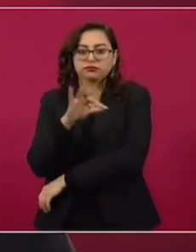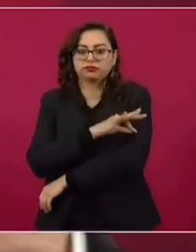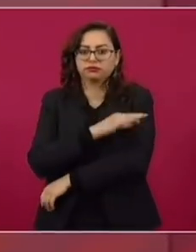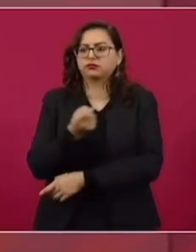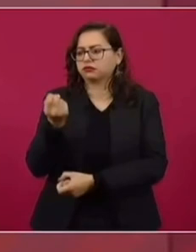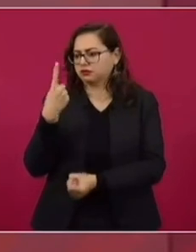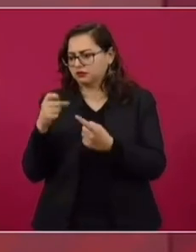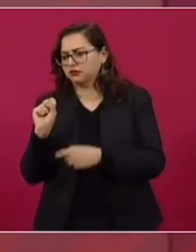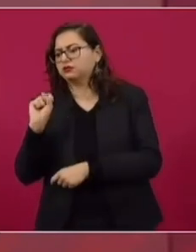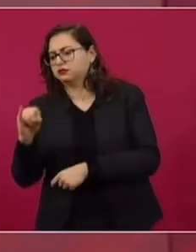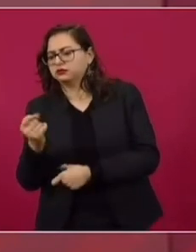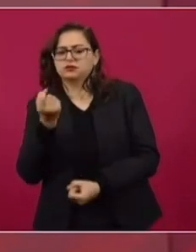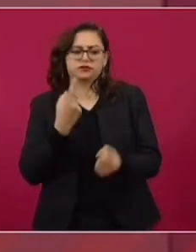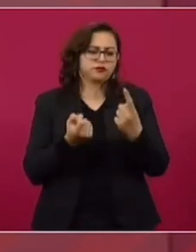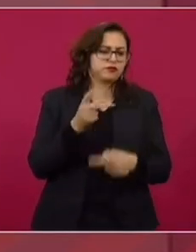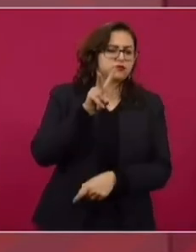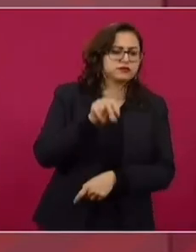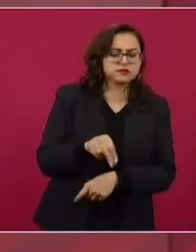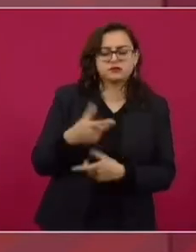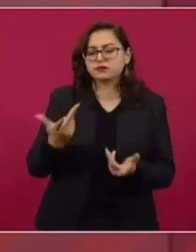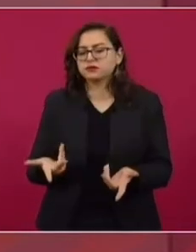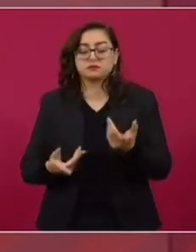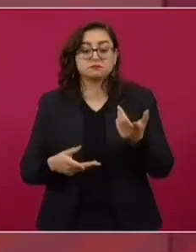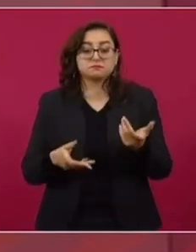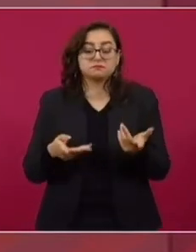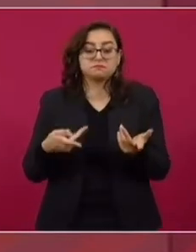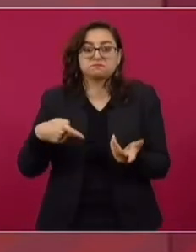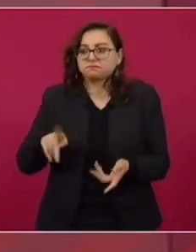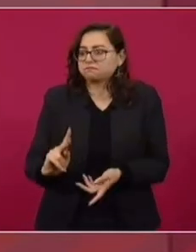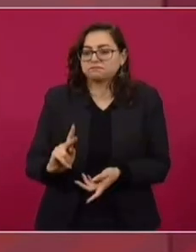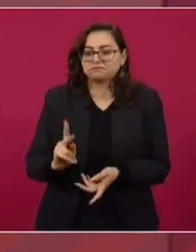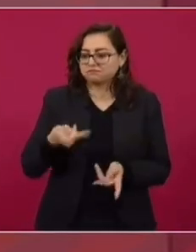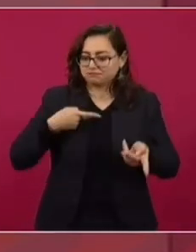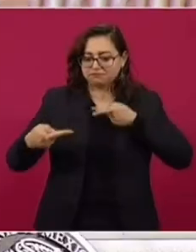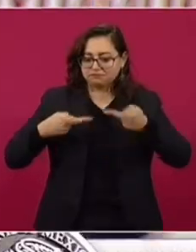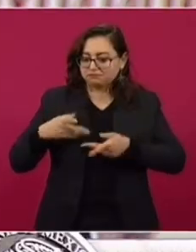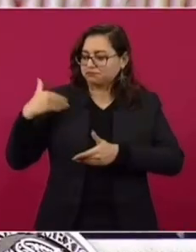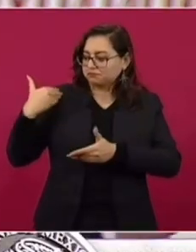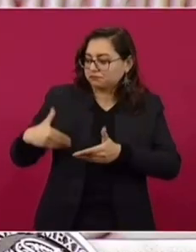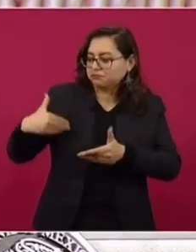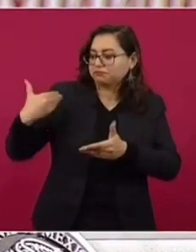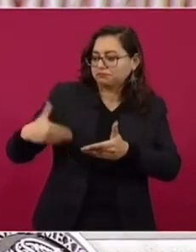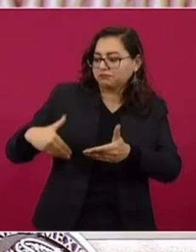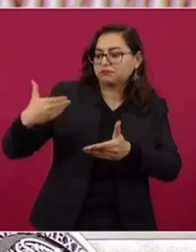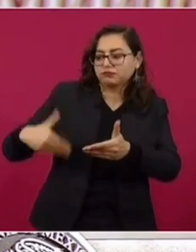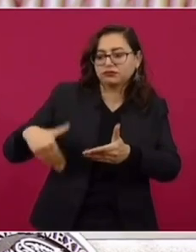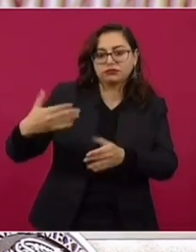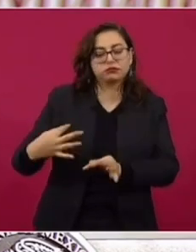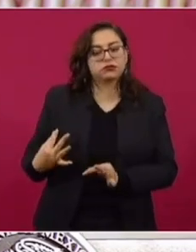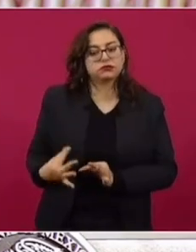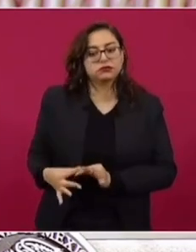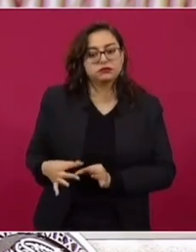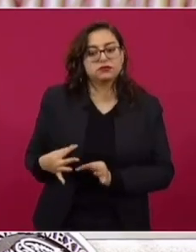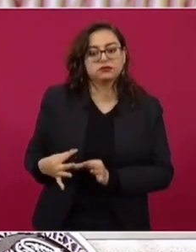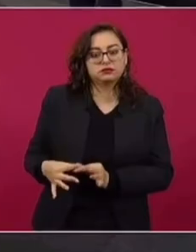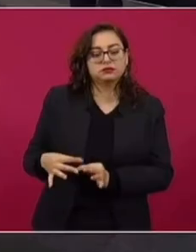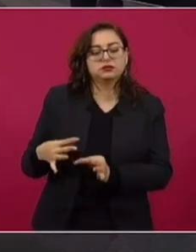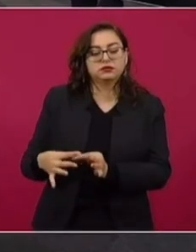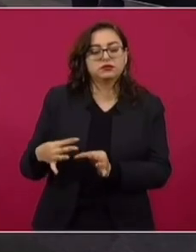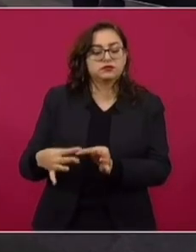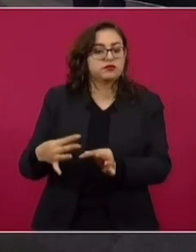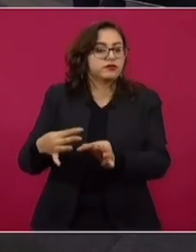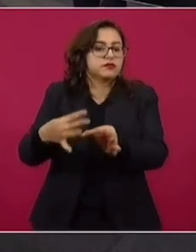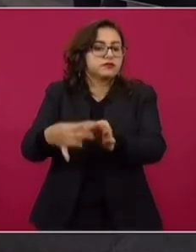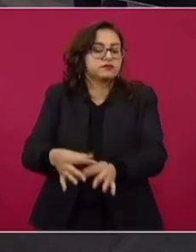algunos obtuvieron el amparo, otros no, algunos se quedaron en eso, pero nosotros cumplimos con las etapas del plan nacional de vacunación